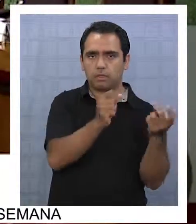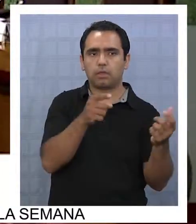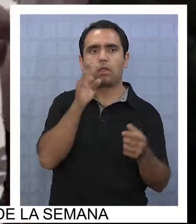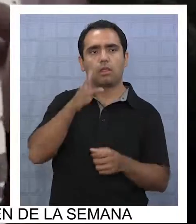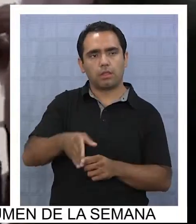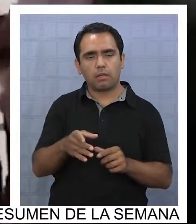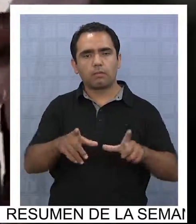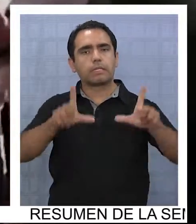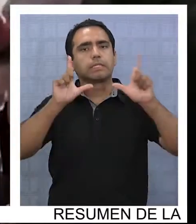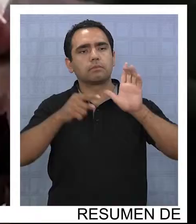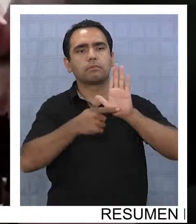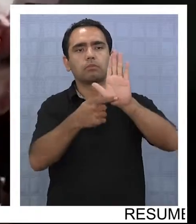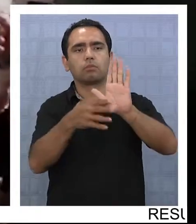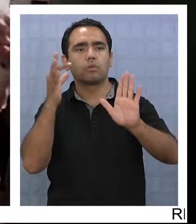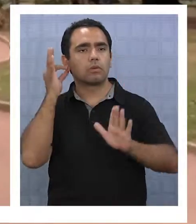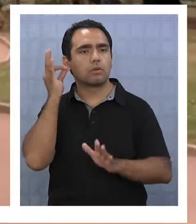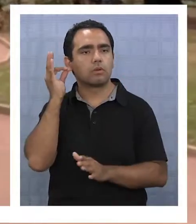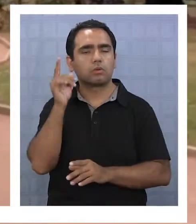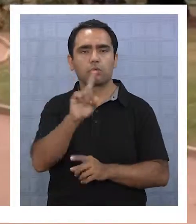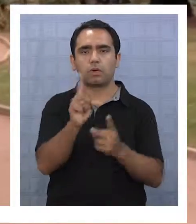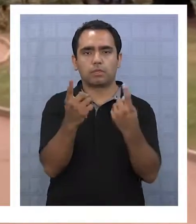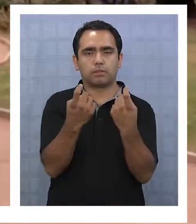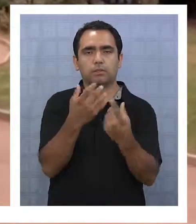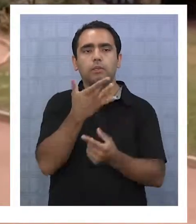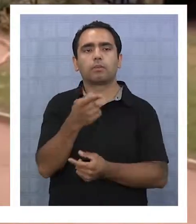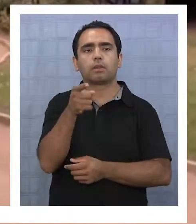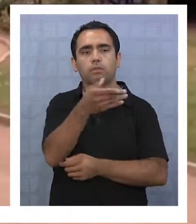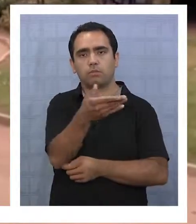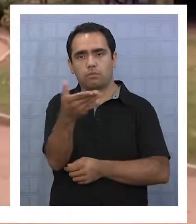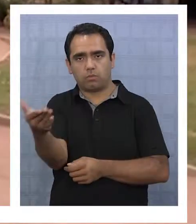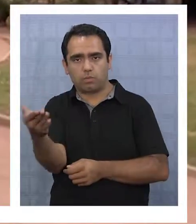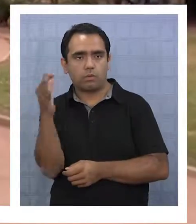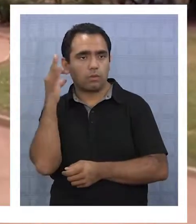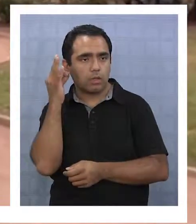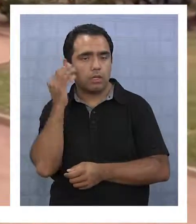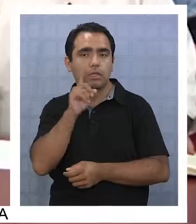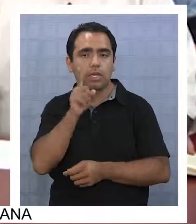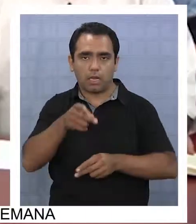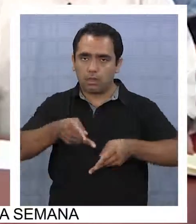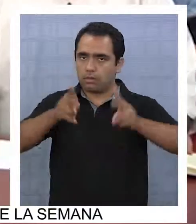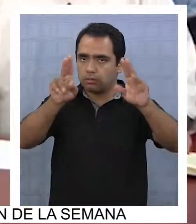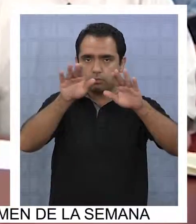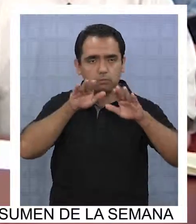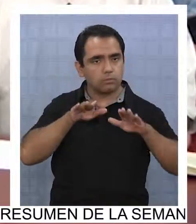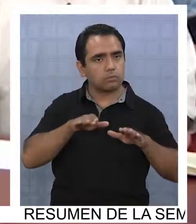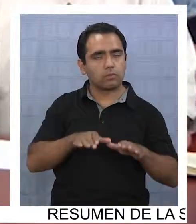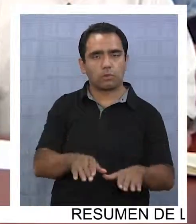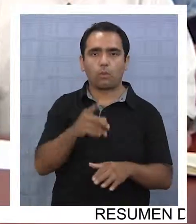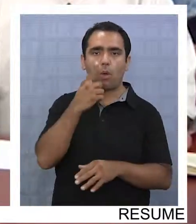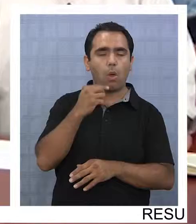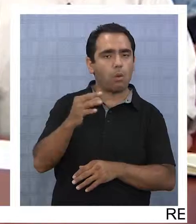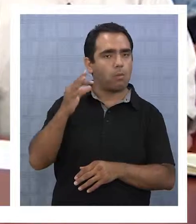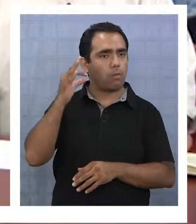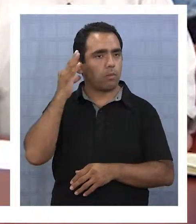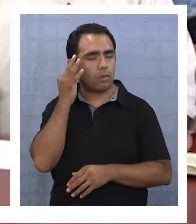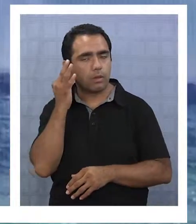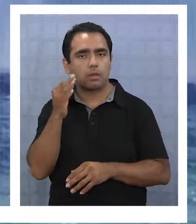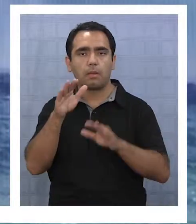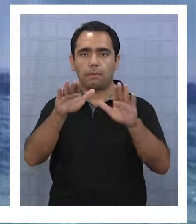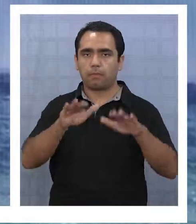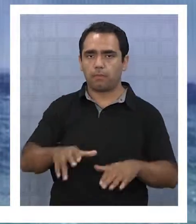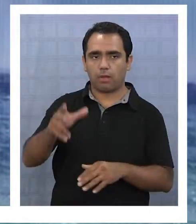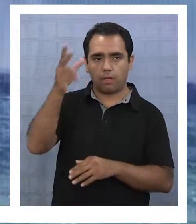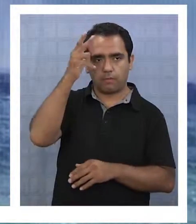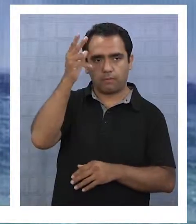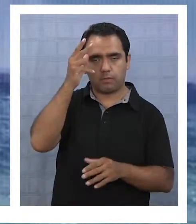a presentar candidaturas femeninas no es necesario, ya que las mujeres tienen el mismo derecho que los hombres y las